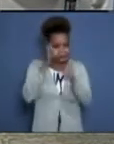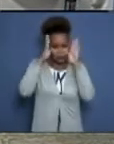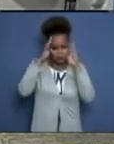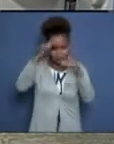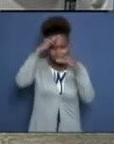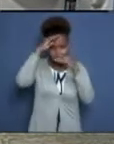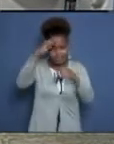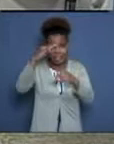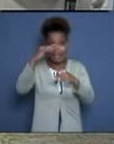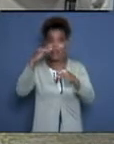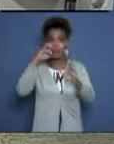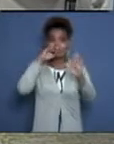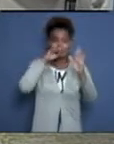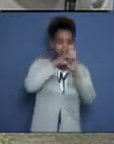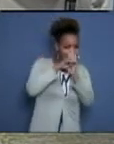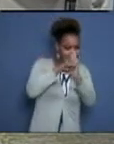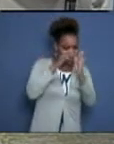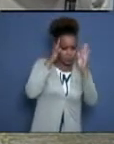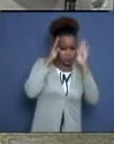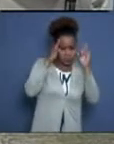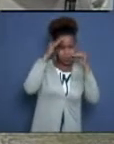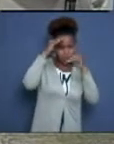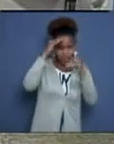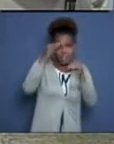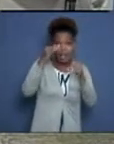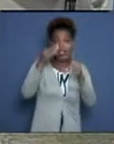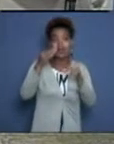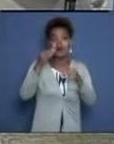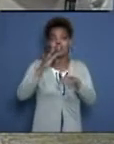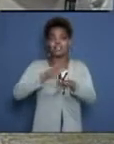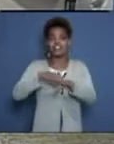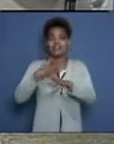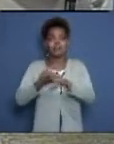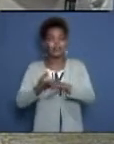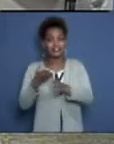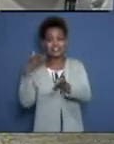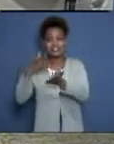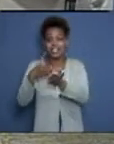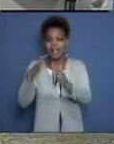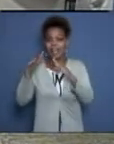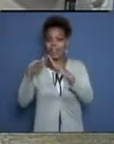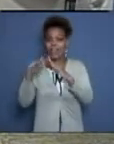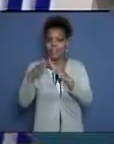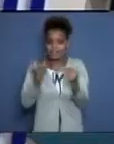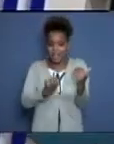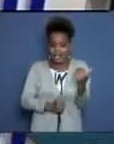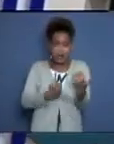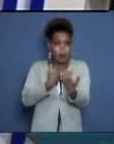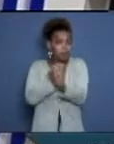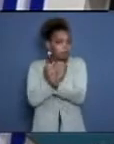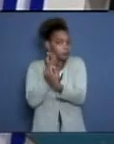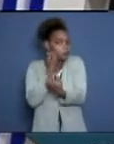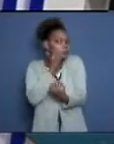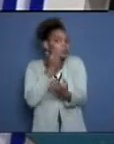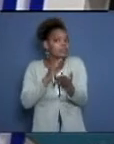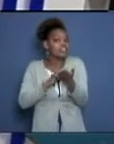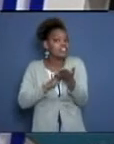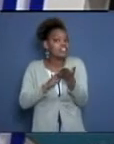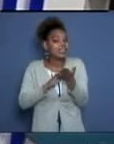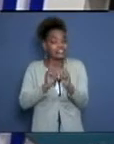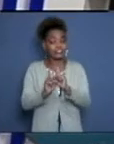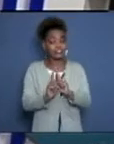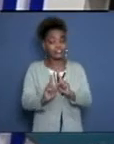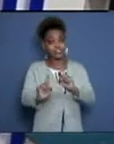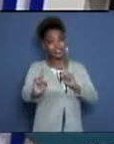los 14 días en zona roja en aislamiento y vuelven a la primera trinchera de batalla. Para ellos, nuestro eterno reconocimiento.